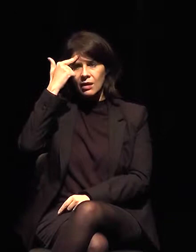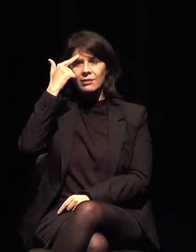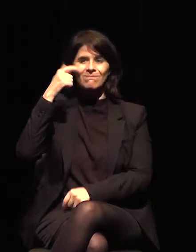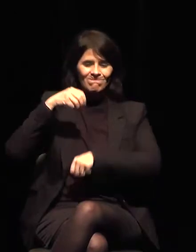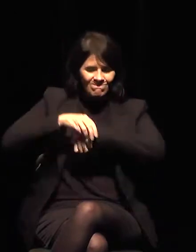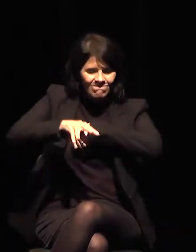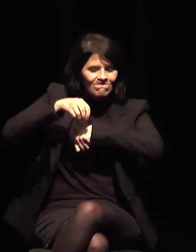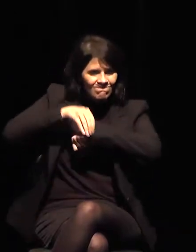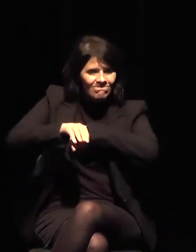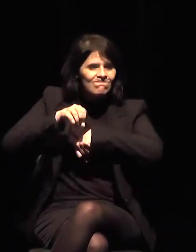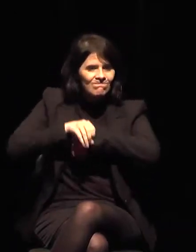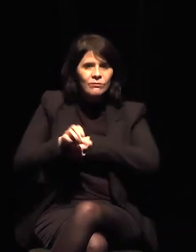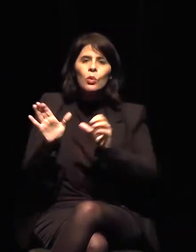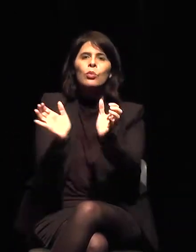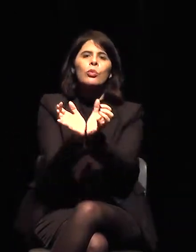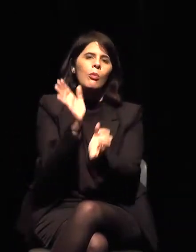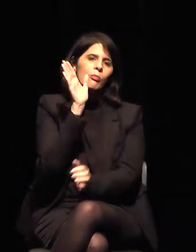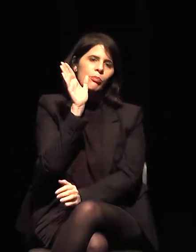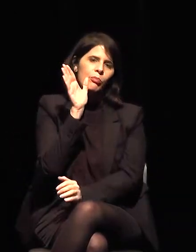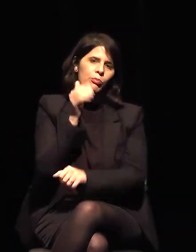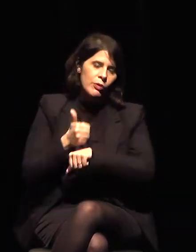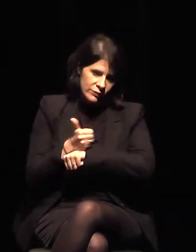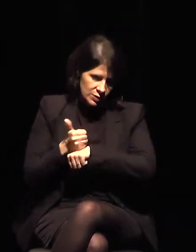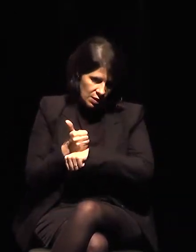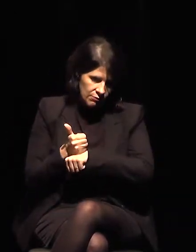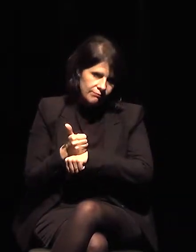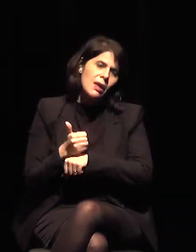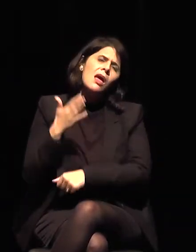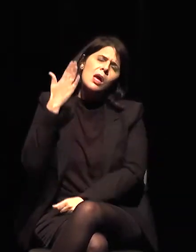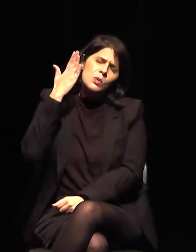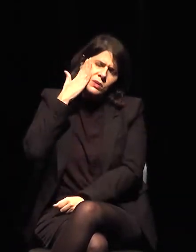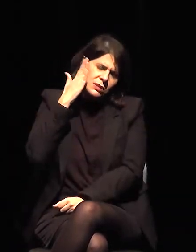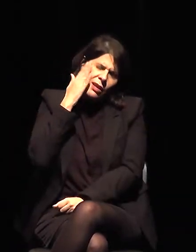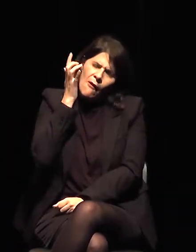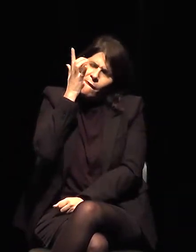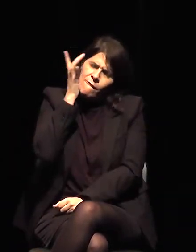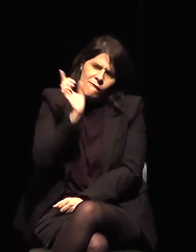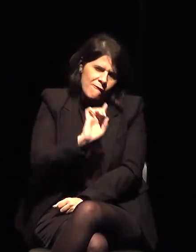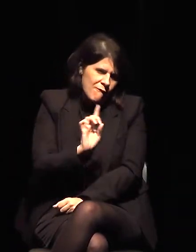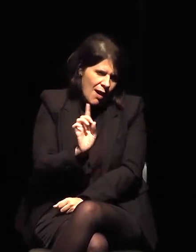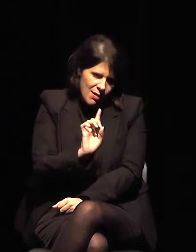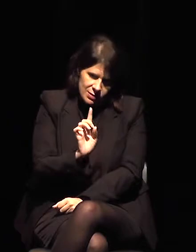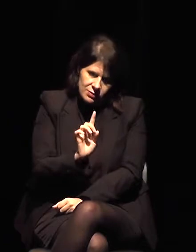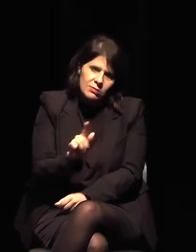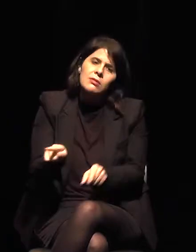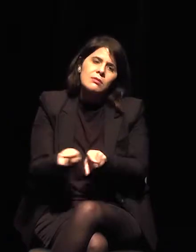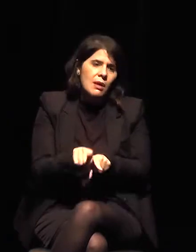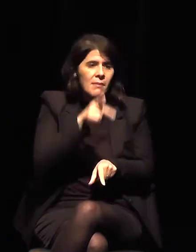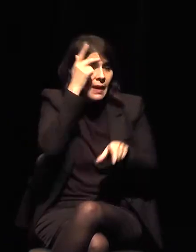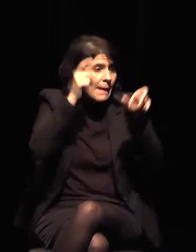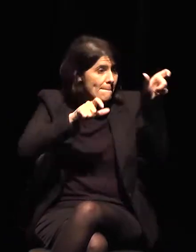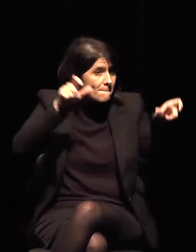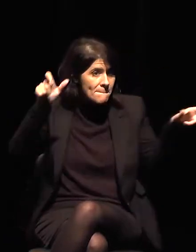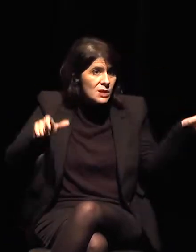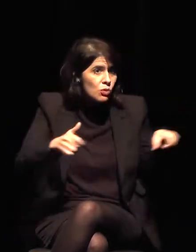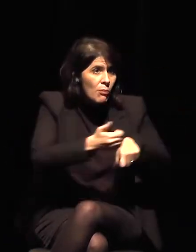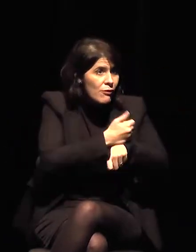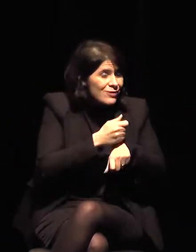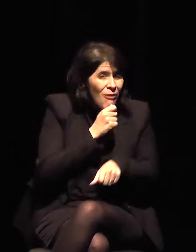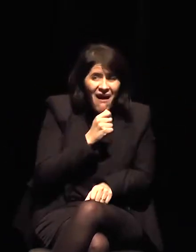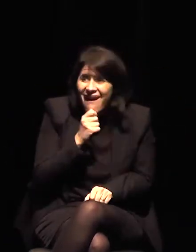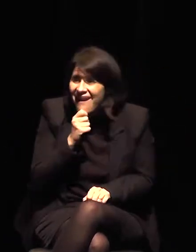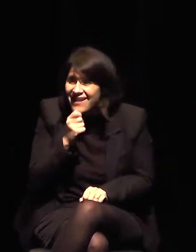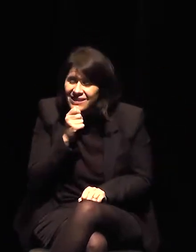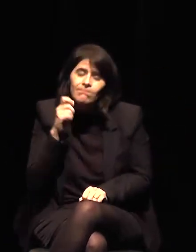fácil capacitar y contar con profesionales no capacitados. Es una gran dificultad, la